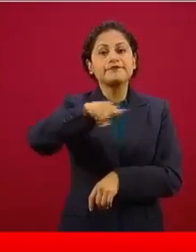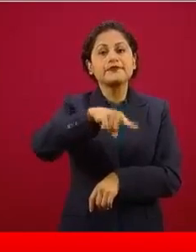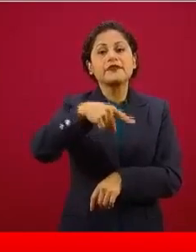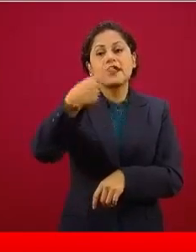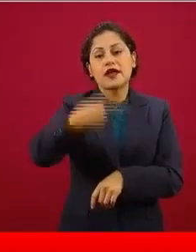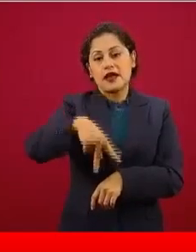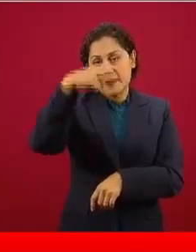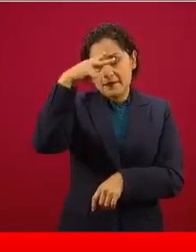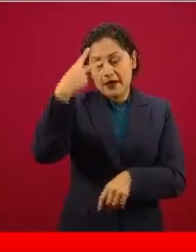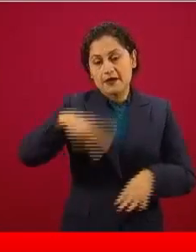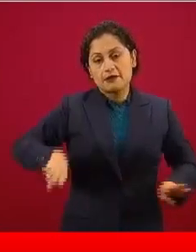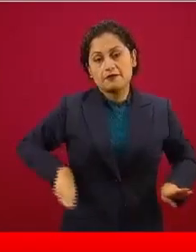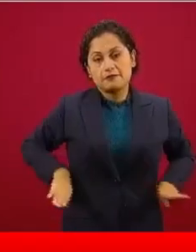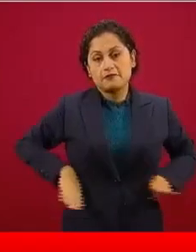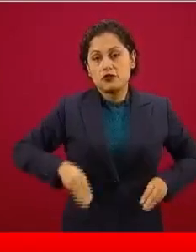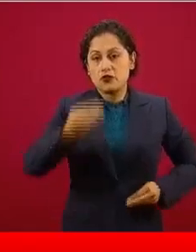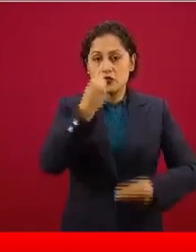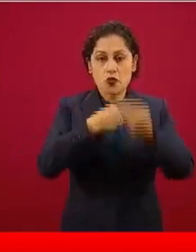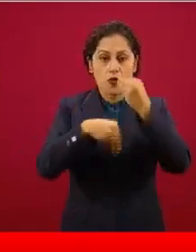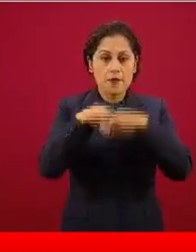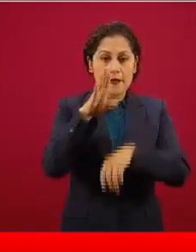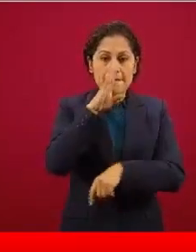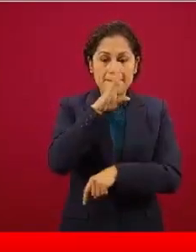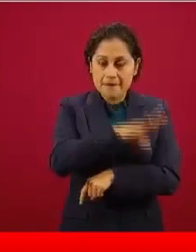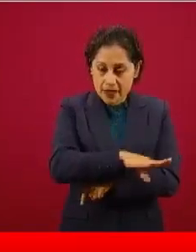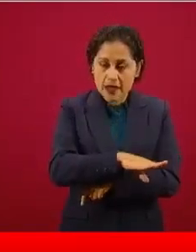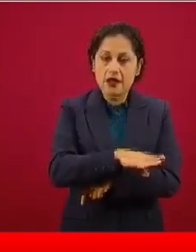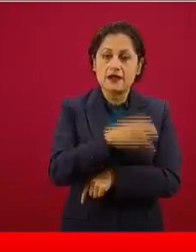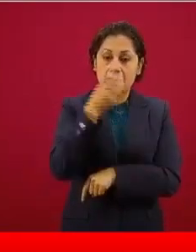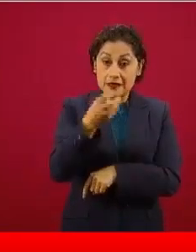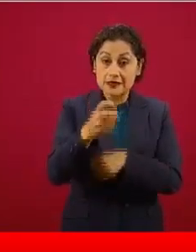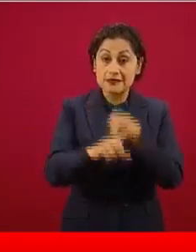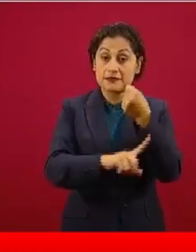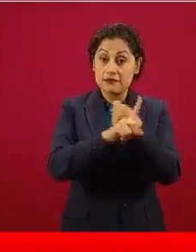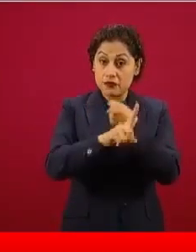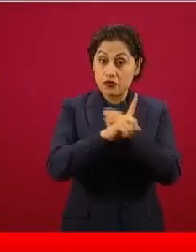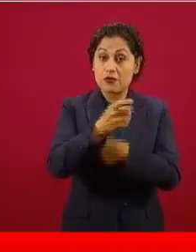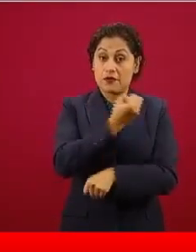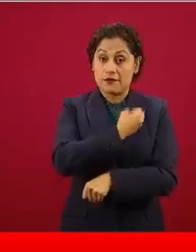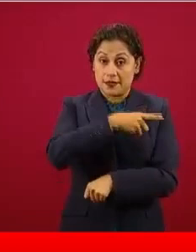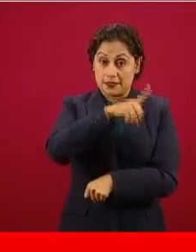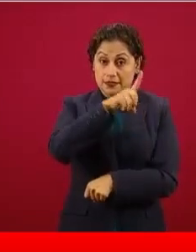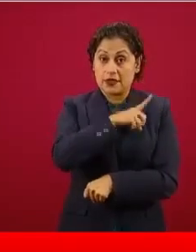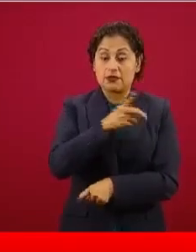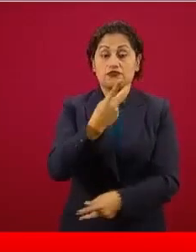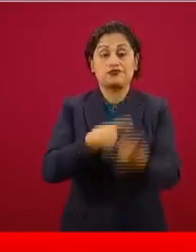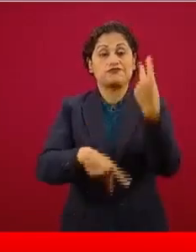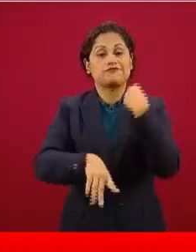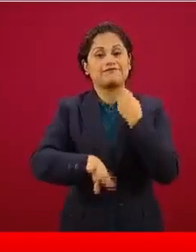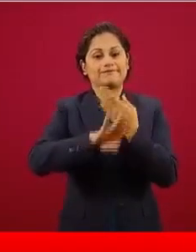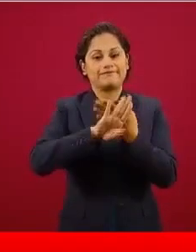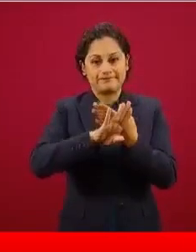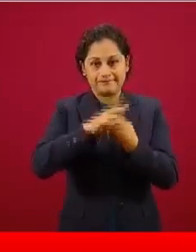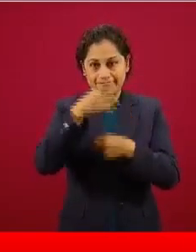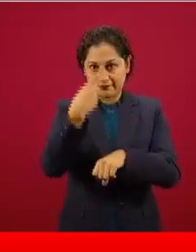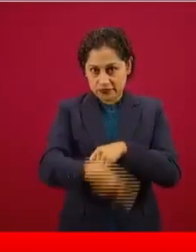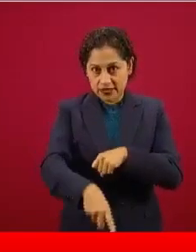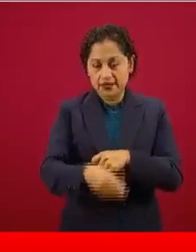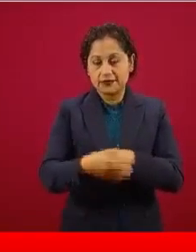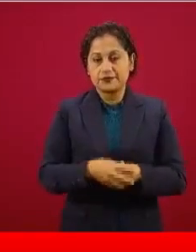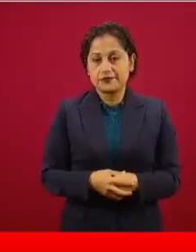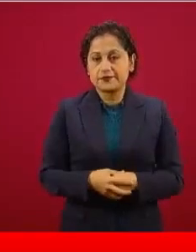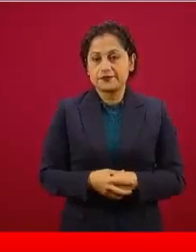alimentación. La mala alimentación es un problema de salud pública que también es parte de lo que nos falta